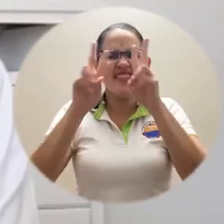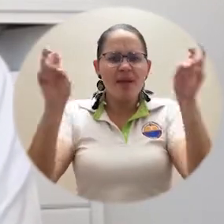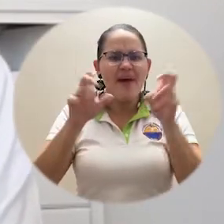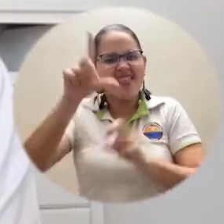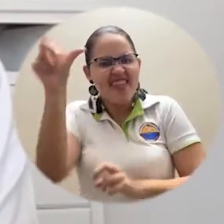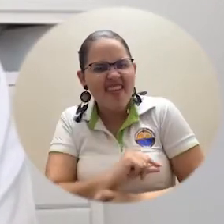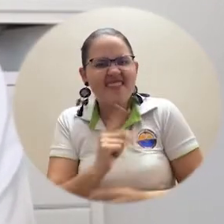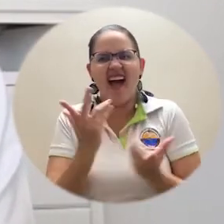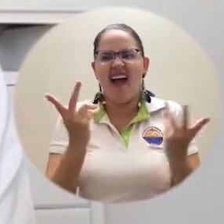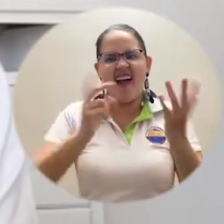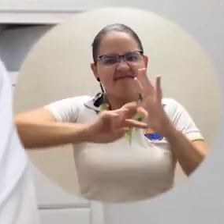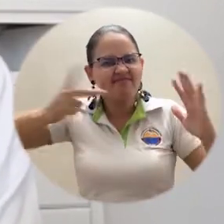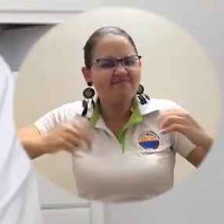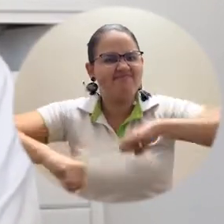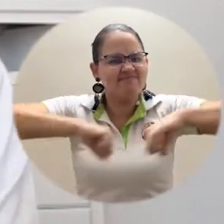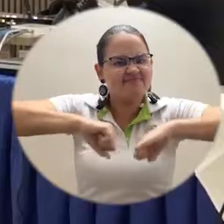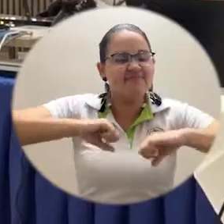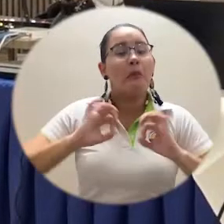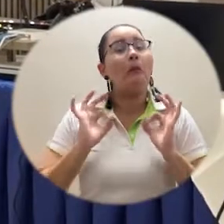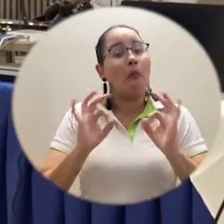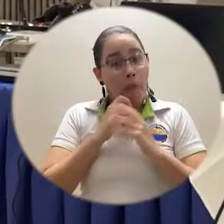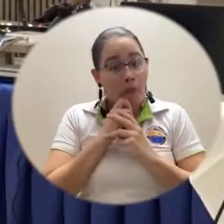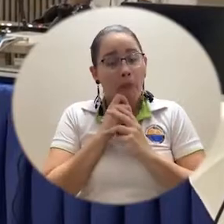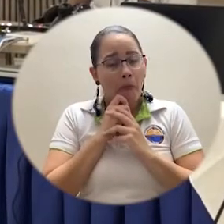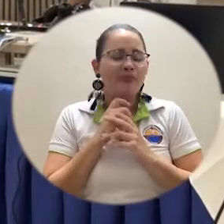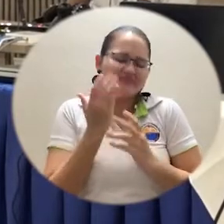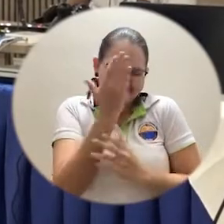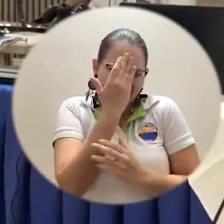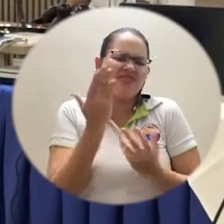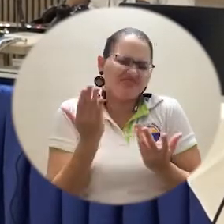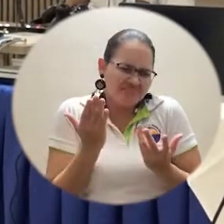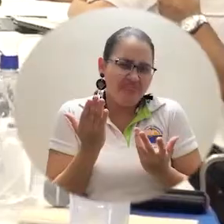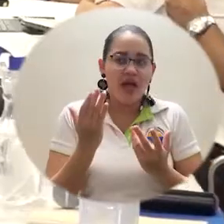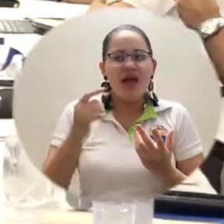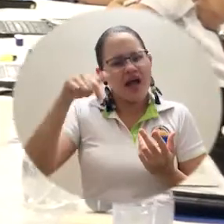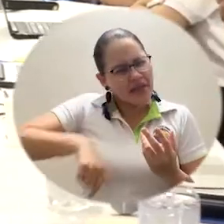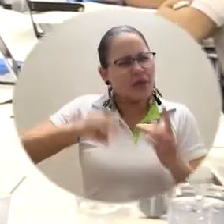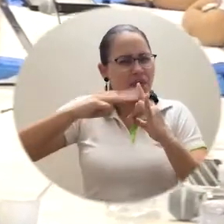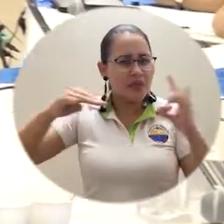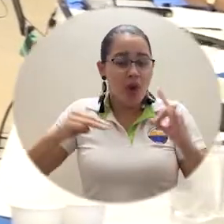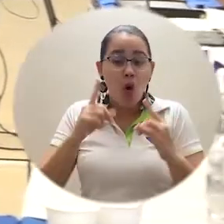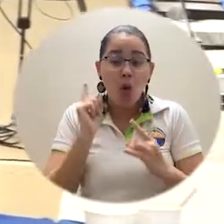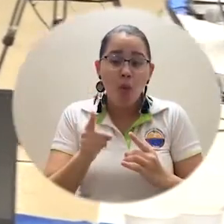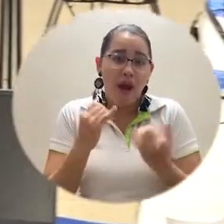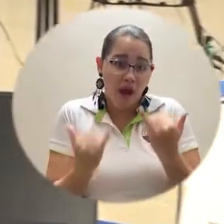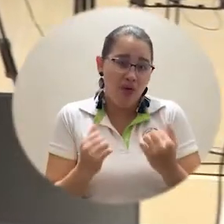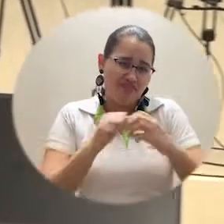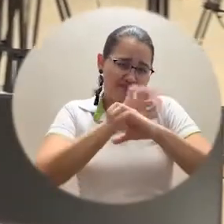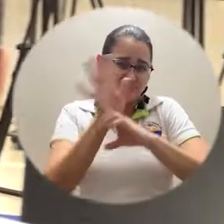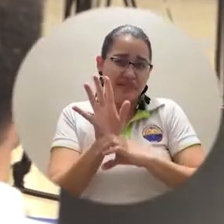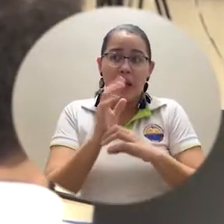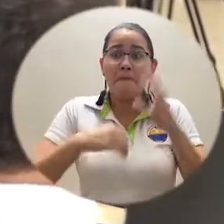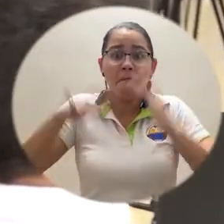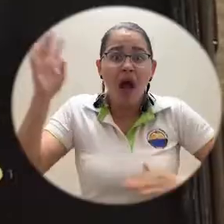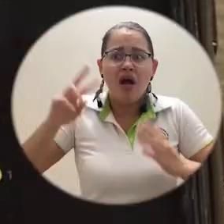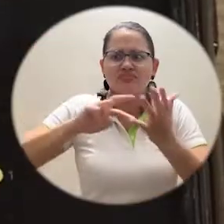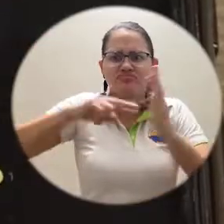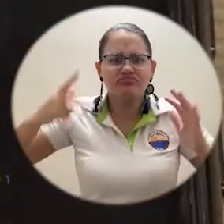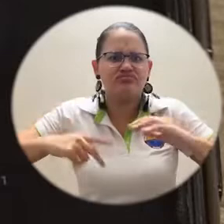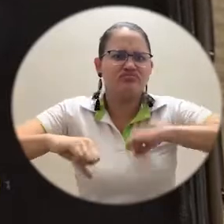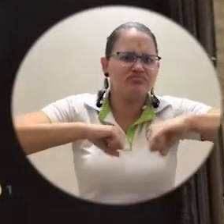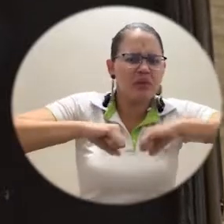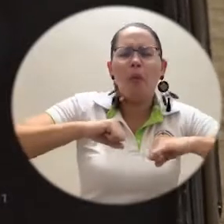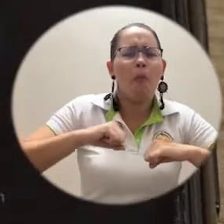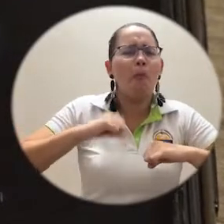esta coyuntura de la pandemia, sino desde hace tres, cuatro años, viene desarrollando todos sus procesos de